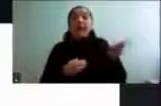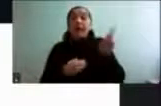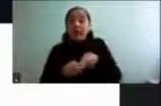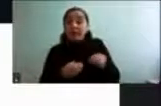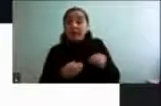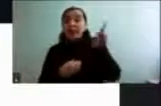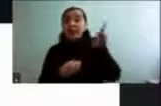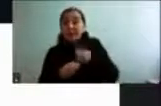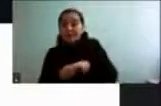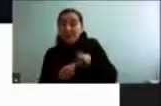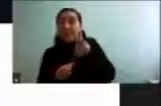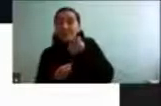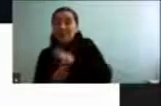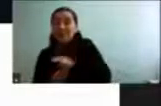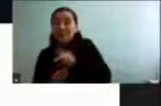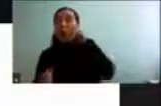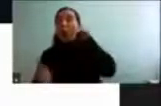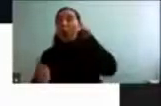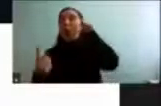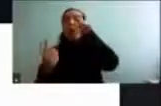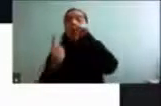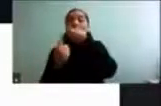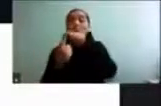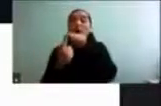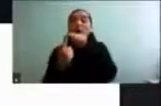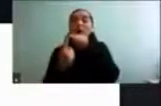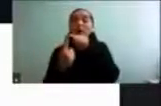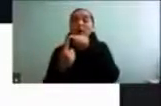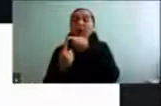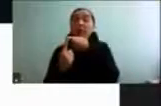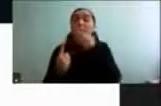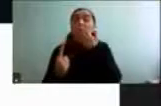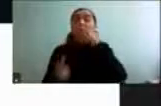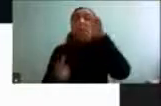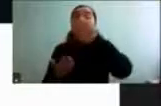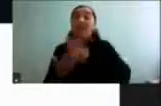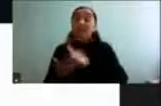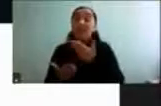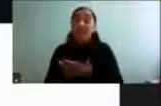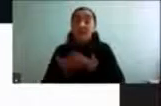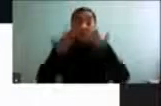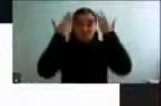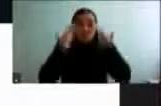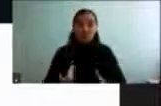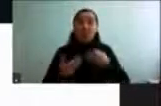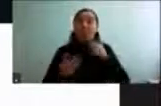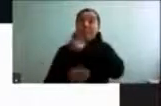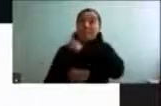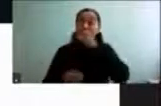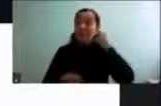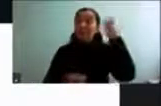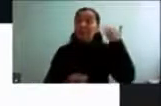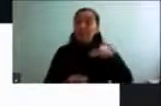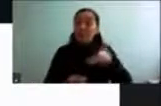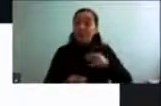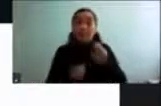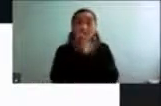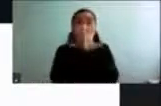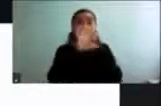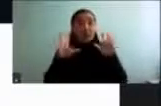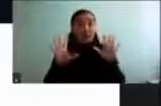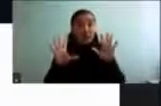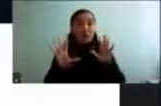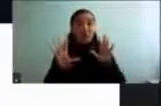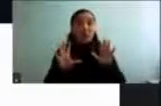es mejorar la salud y la condición física de las personas. Entonces esto es importante tenerlo claro de que actividad física